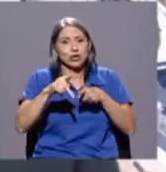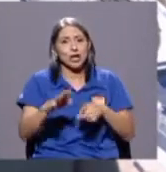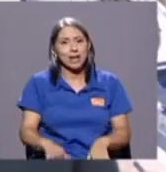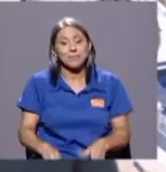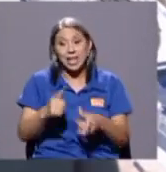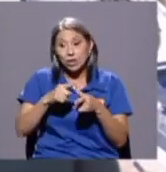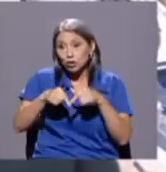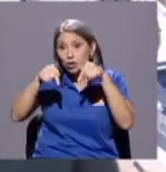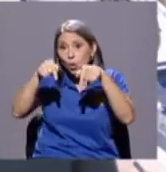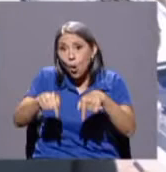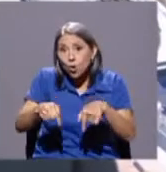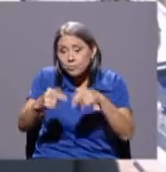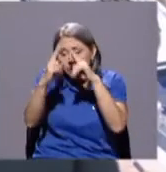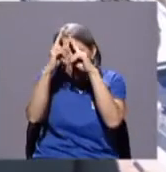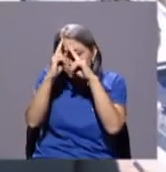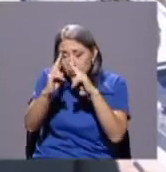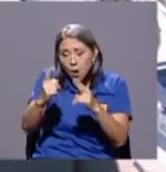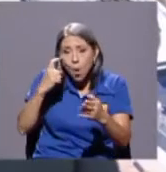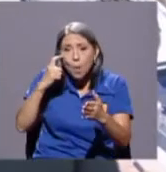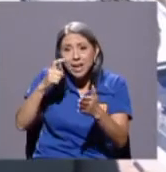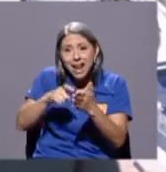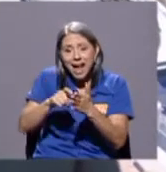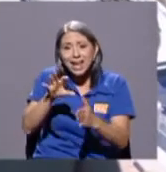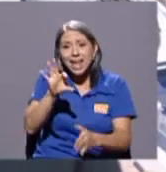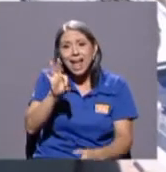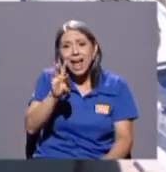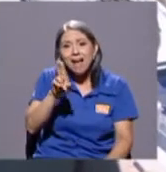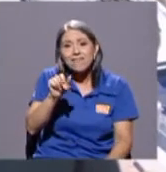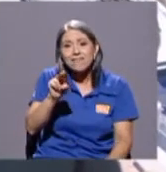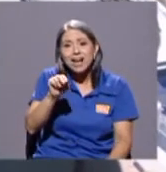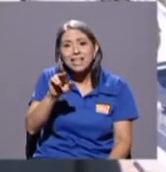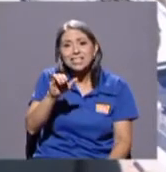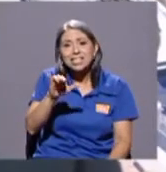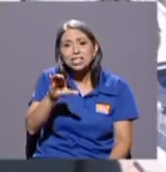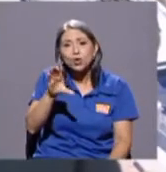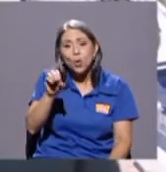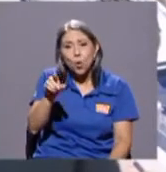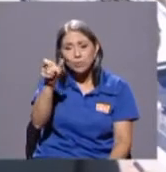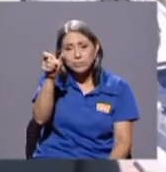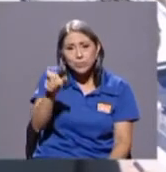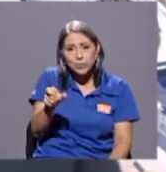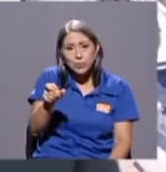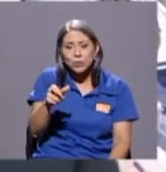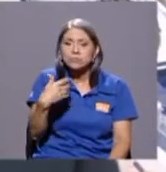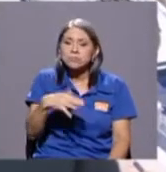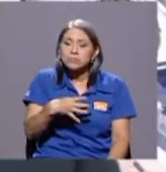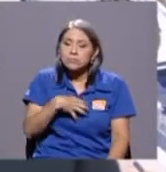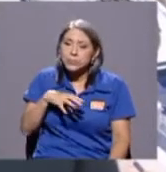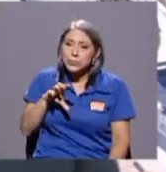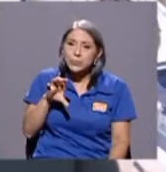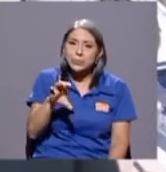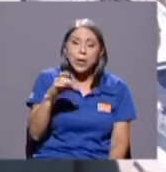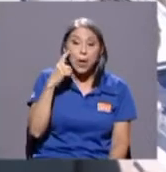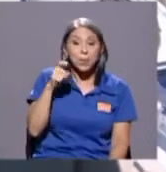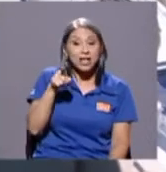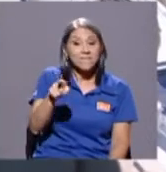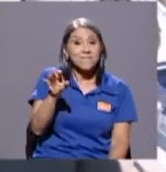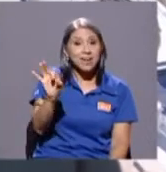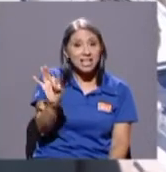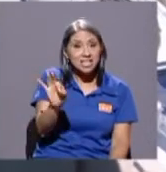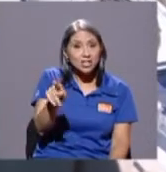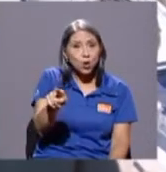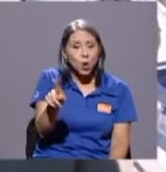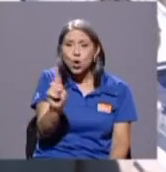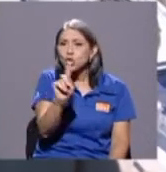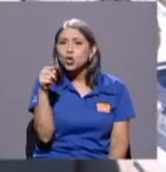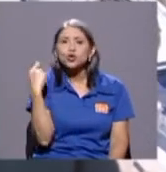homenaje que se le brinda a Francisco el día de hoy es muy merecido porque Francisco no solo